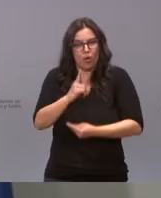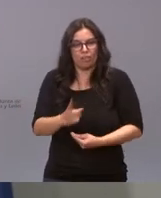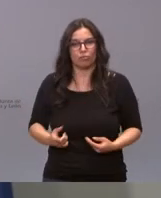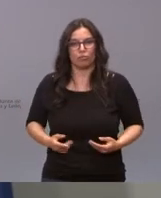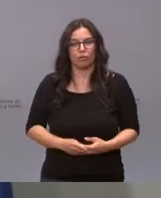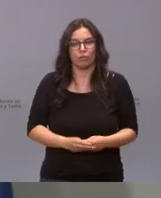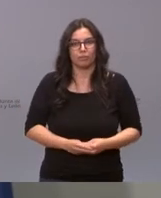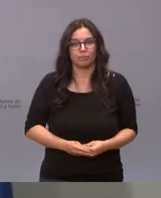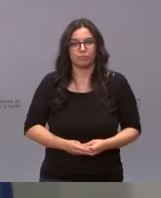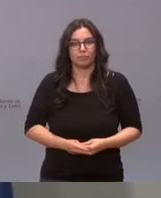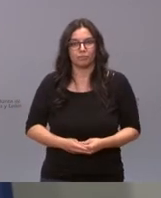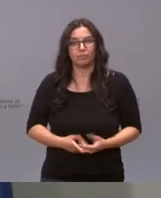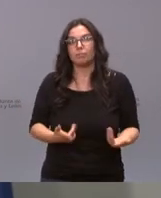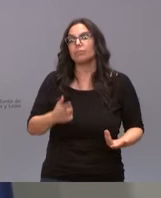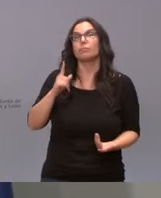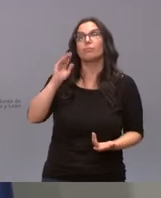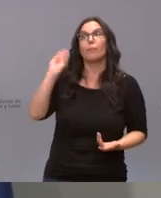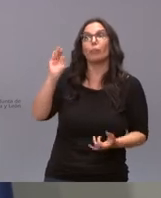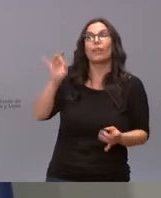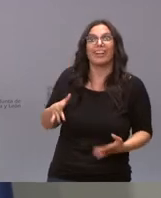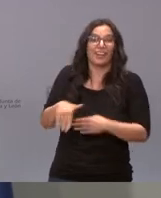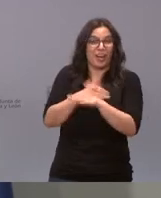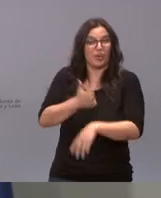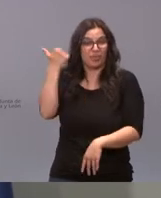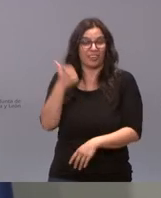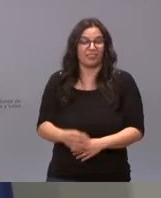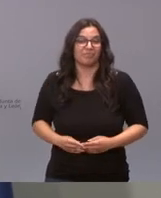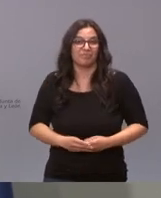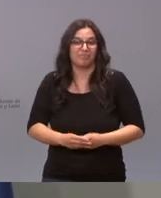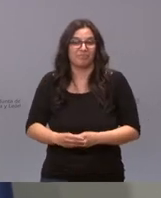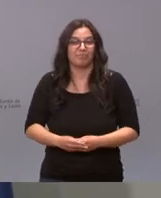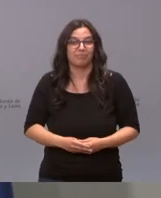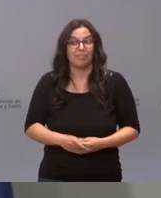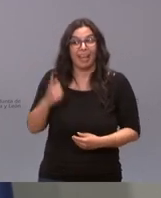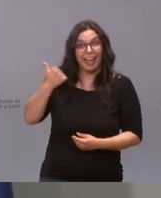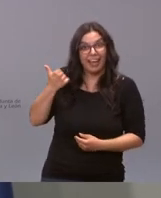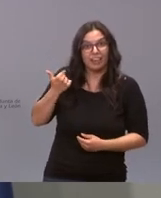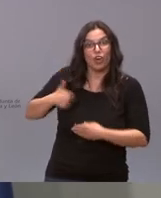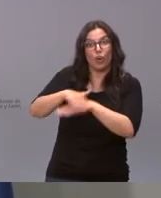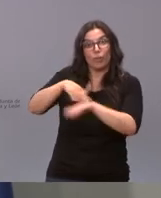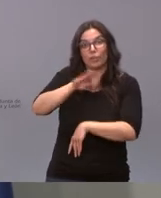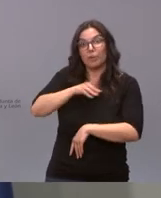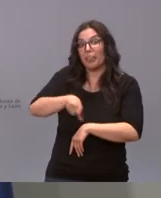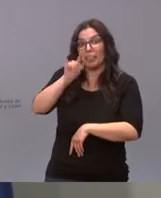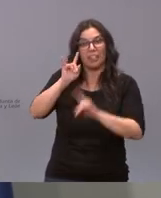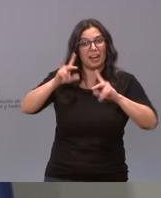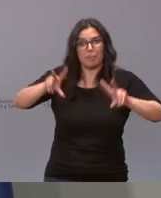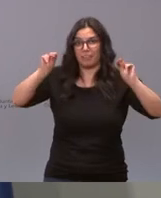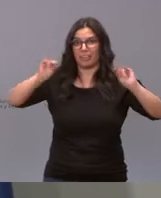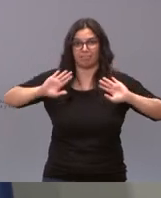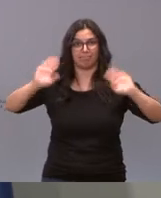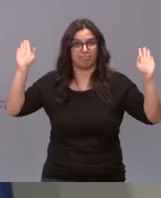¿a quién hay que preguntarle estas cosas? al gobierno ¿quién es el que ha decidido que decaiga el estado de alarma?